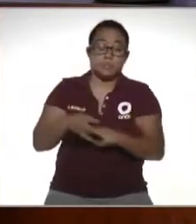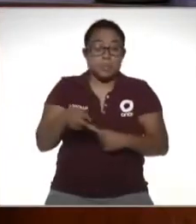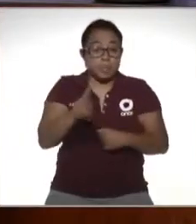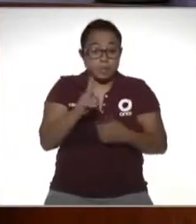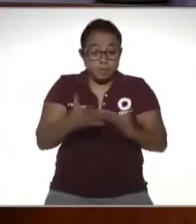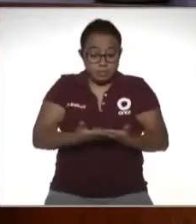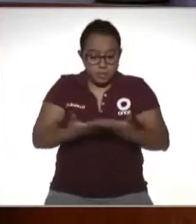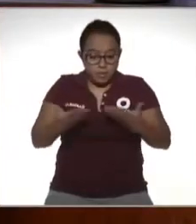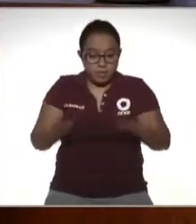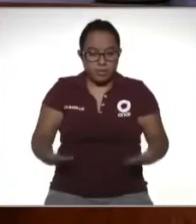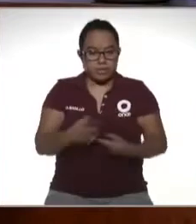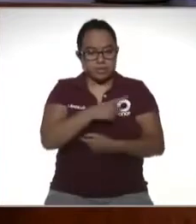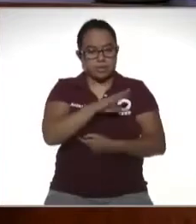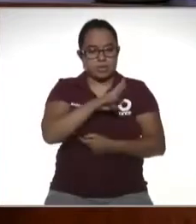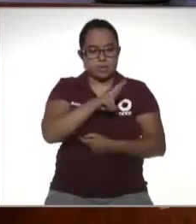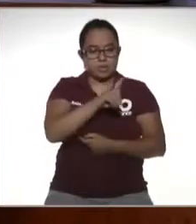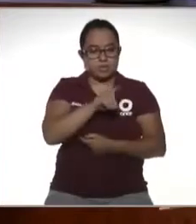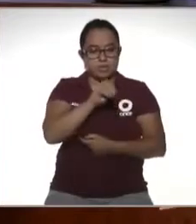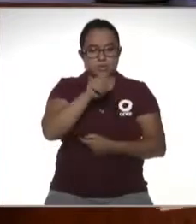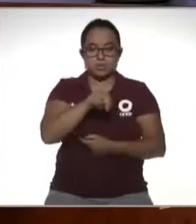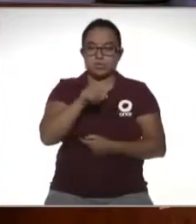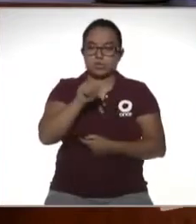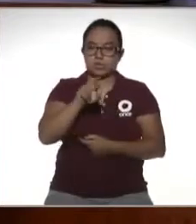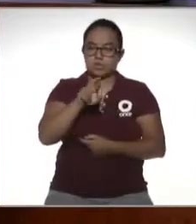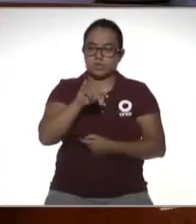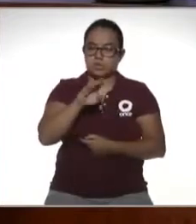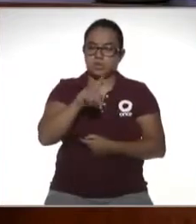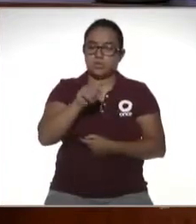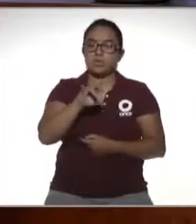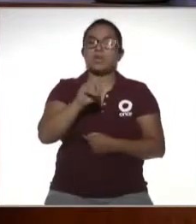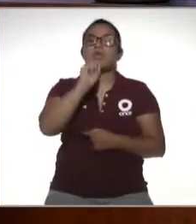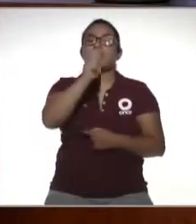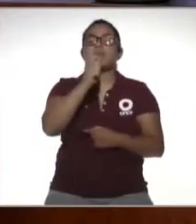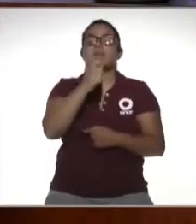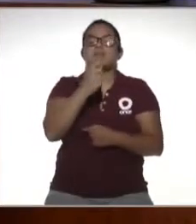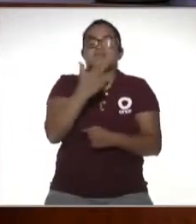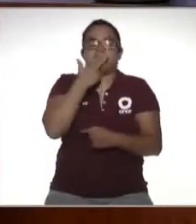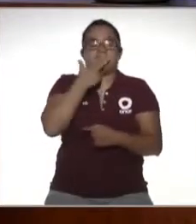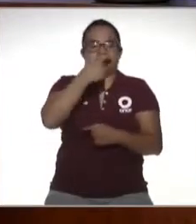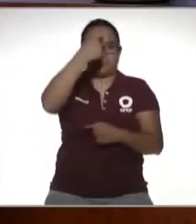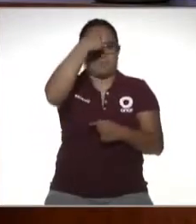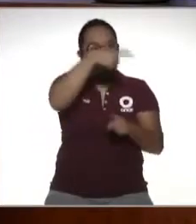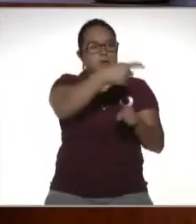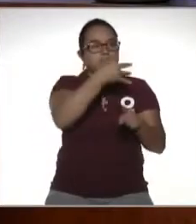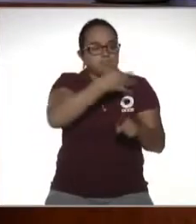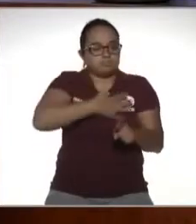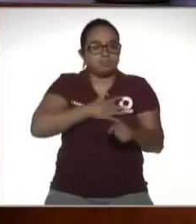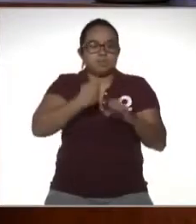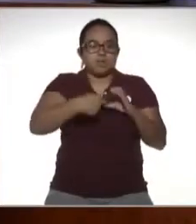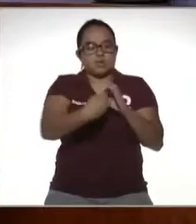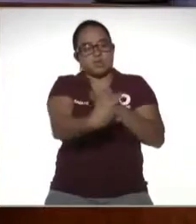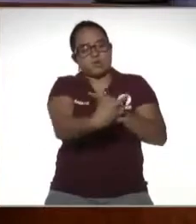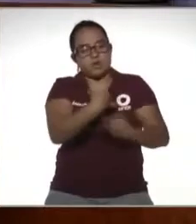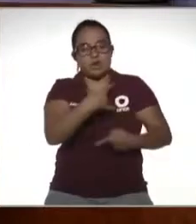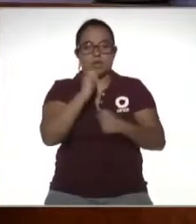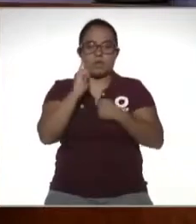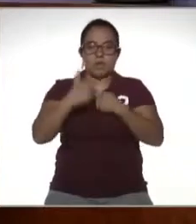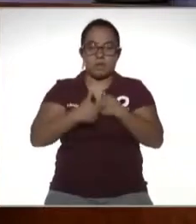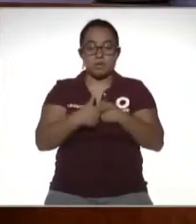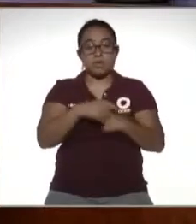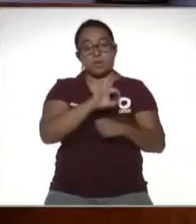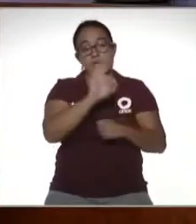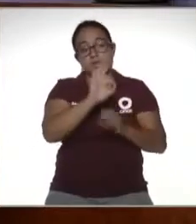actualmente ese buzón tributario sirve como un canal para que el SAT nos notifique cualquier tipo de resoluciones nos puede